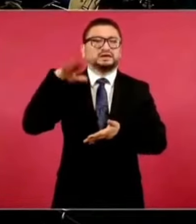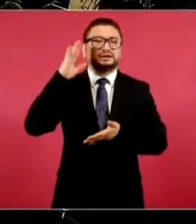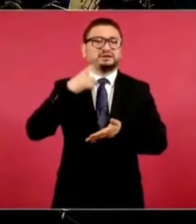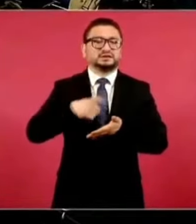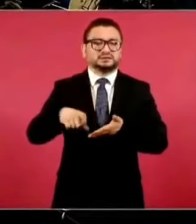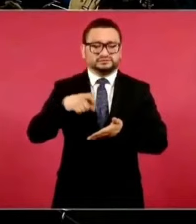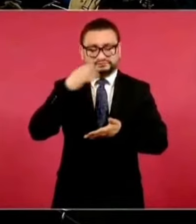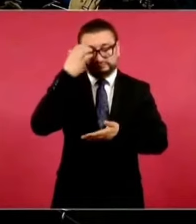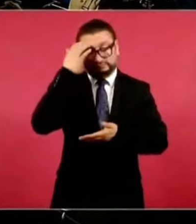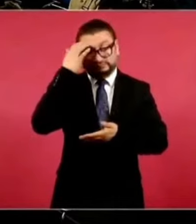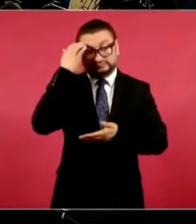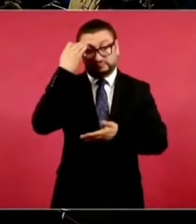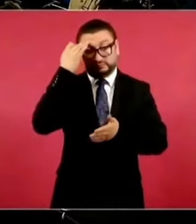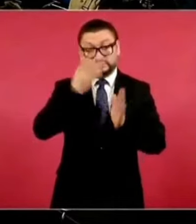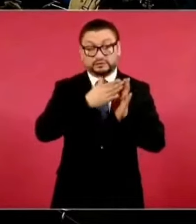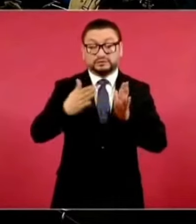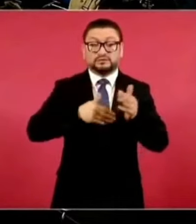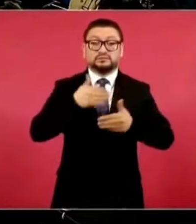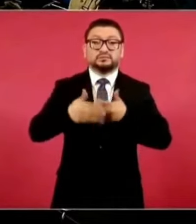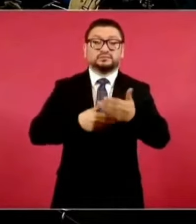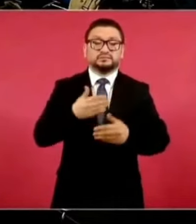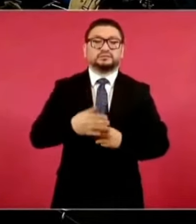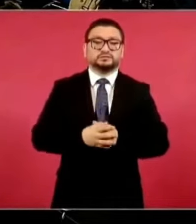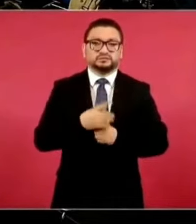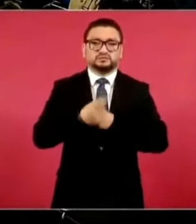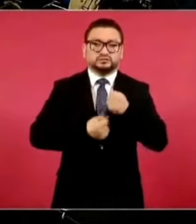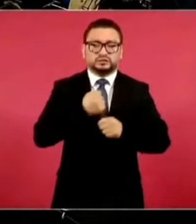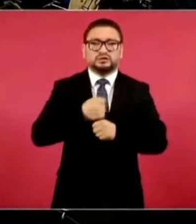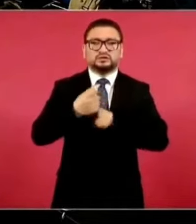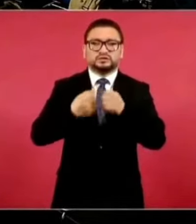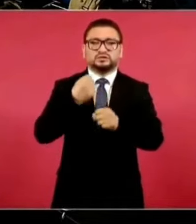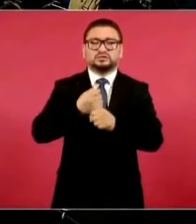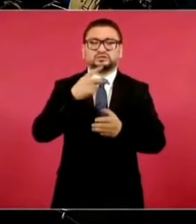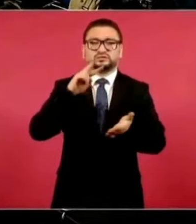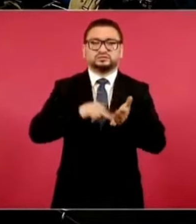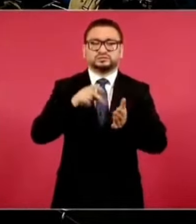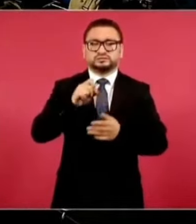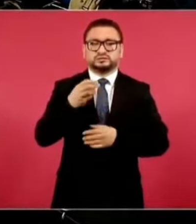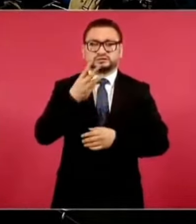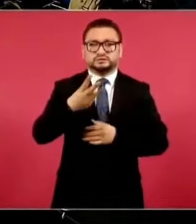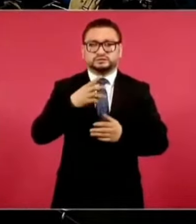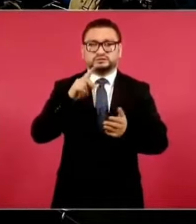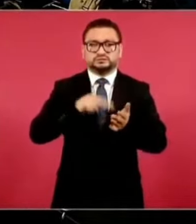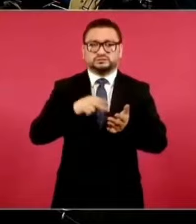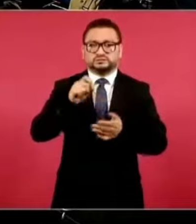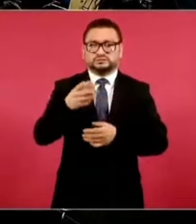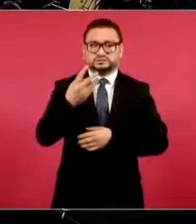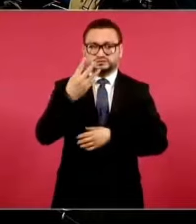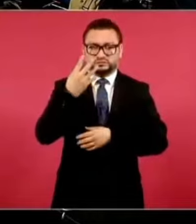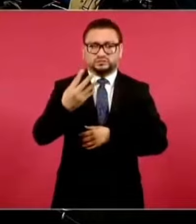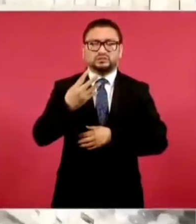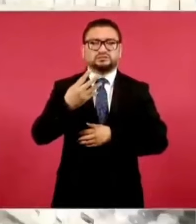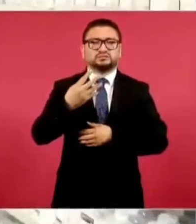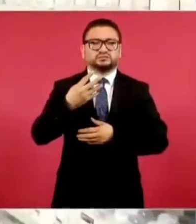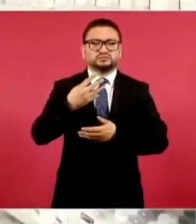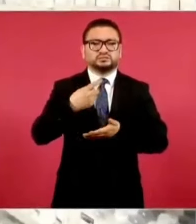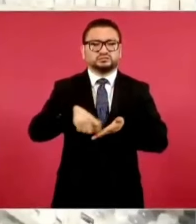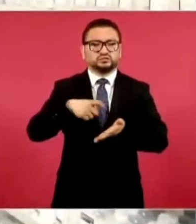tanto del proceso de compra bianual, porque se compró para 2023 y 2024 todos los